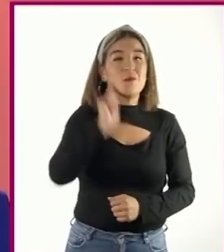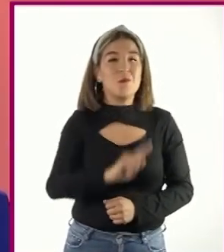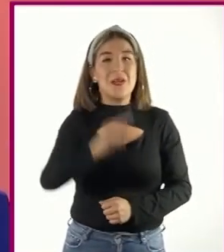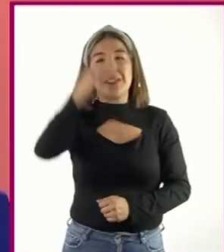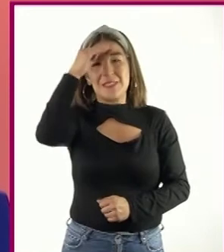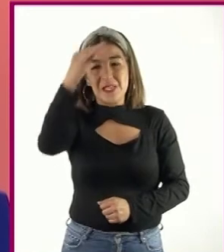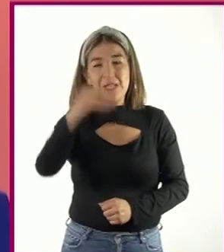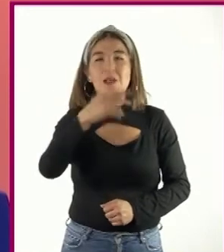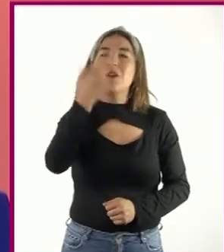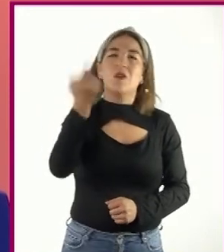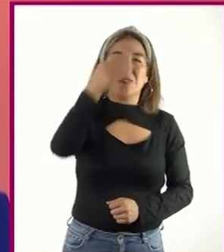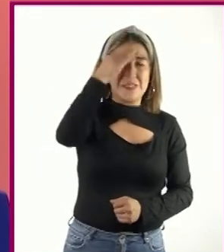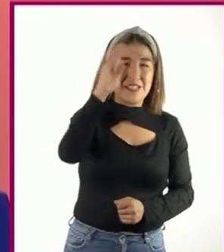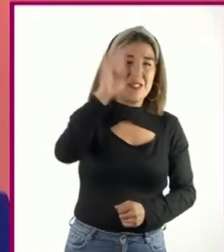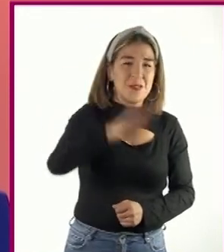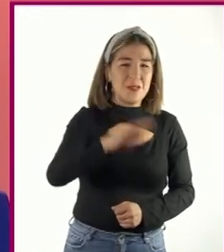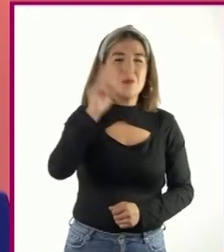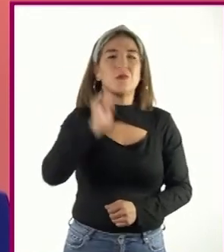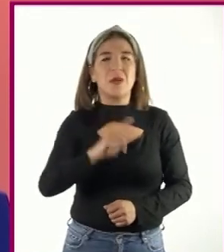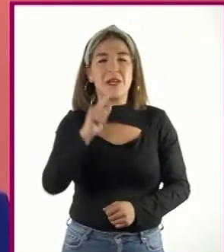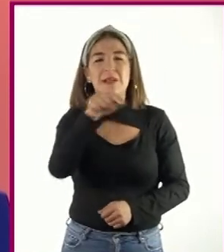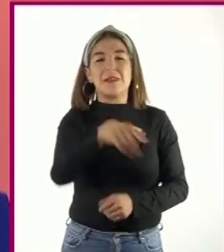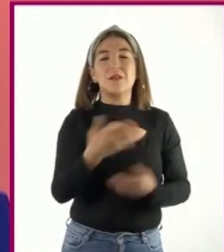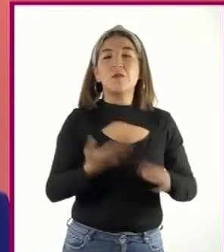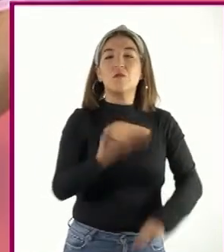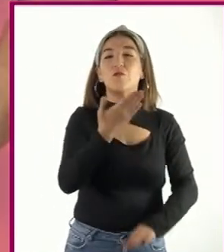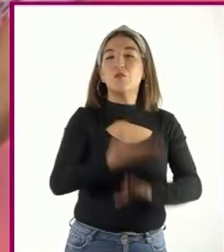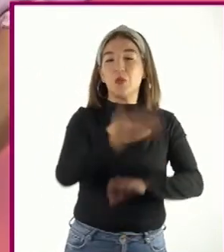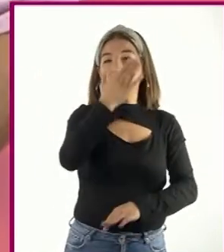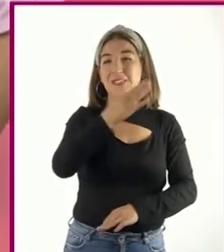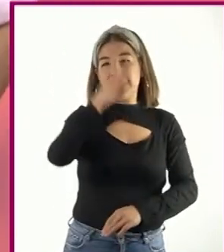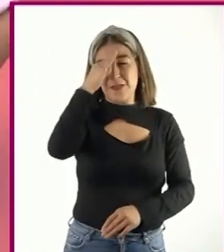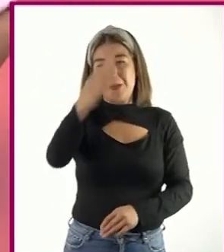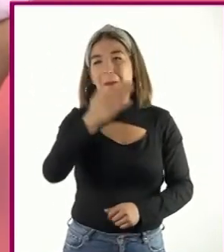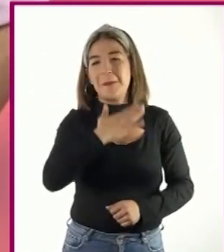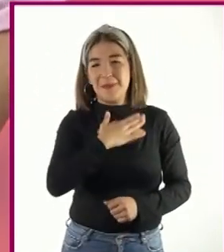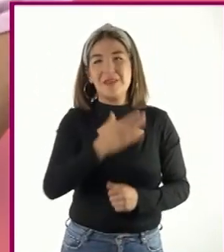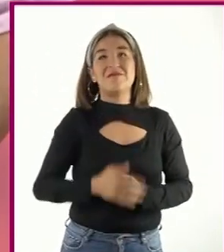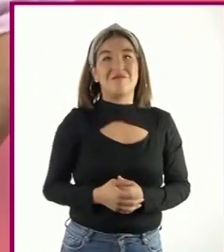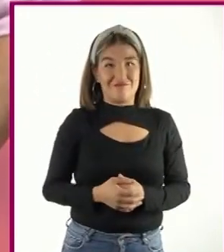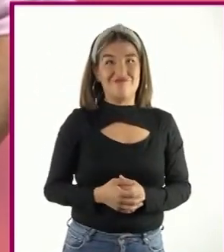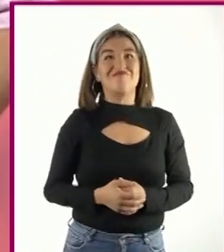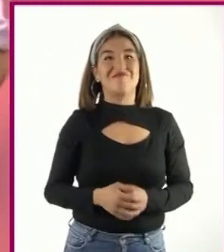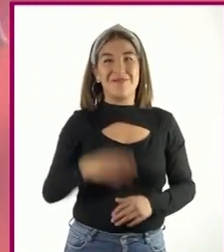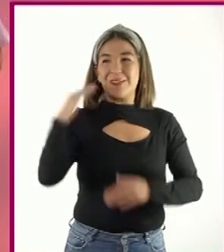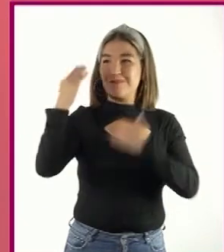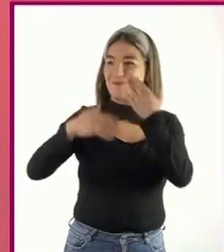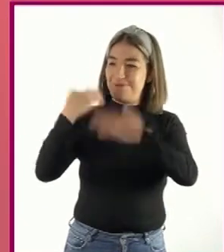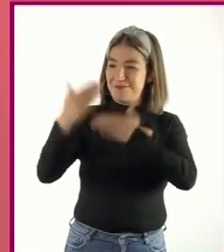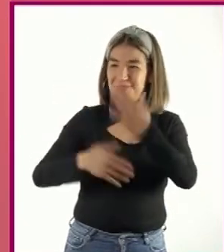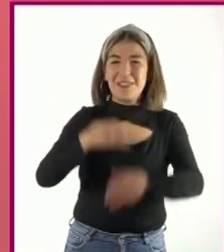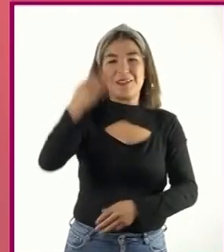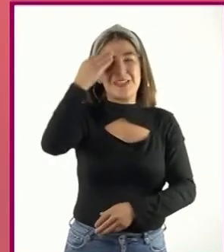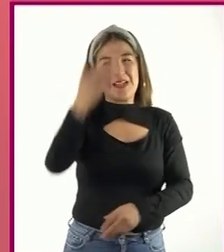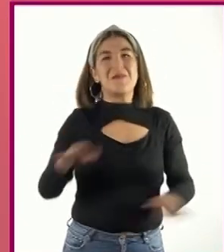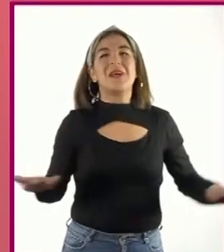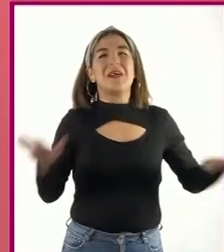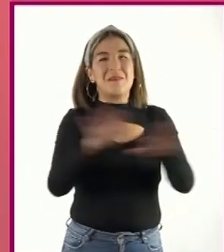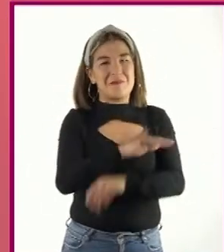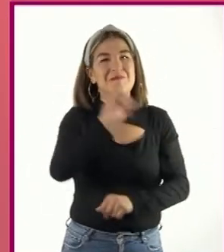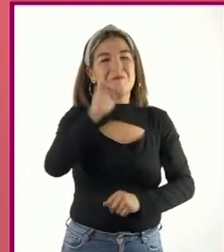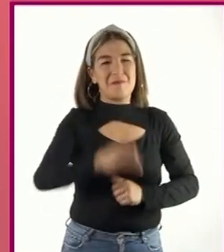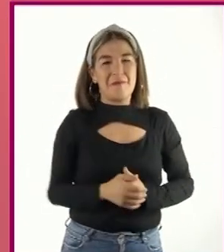O incluso un ejemplo que ya usamos. Muy señores míos. Vaya que los tiempos han cambiado. Otra cosa